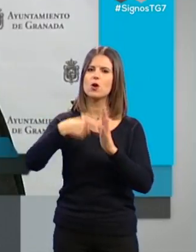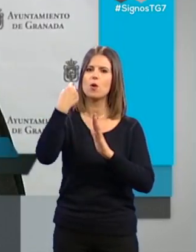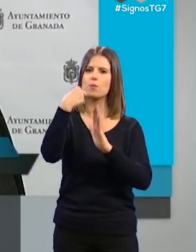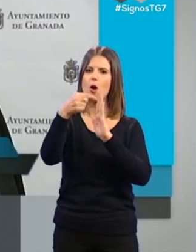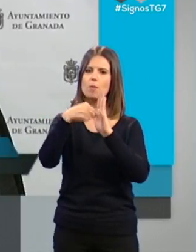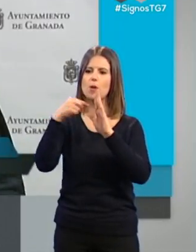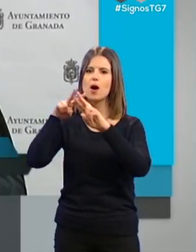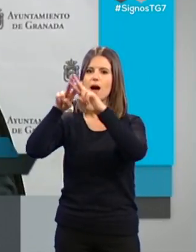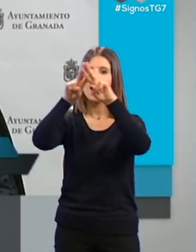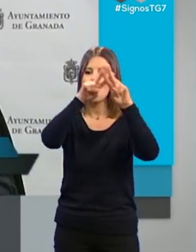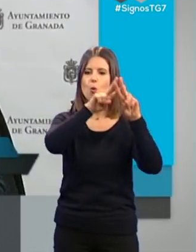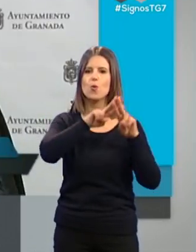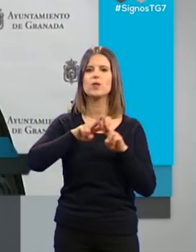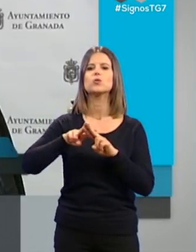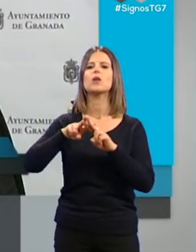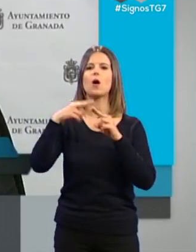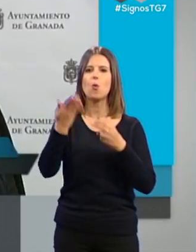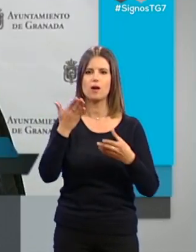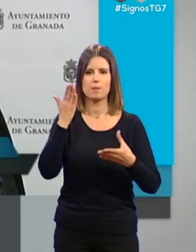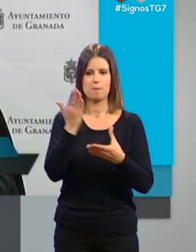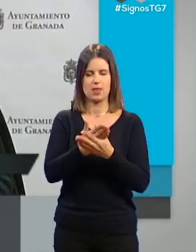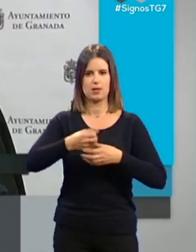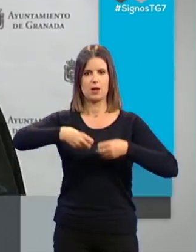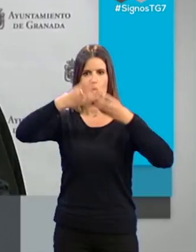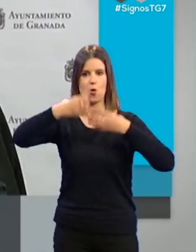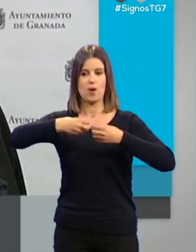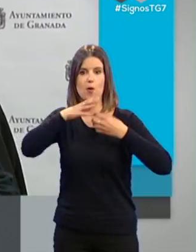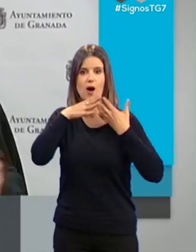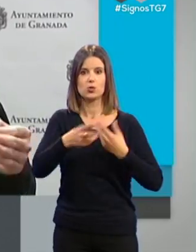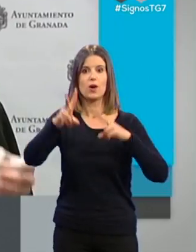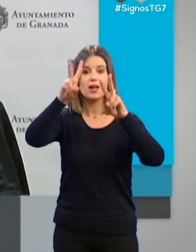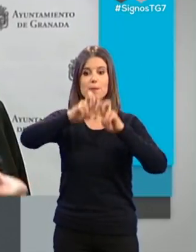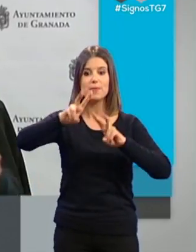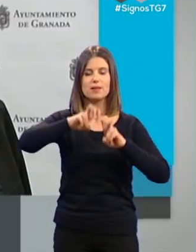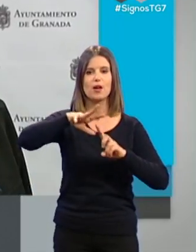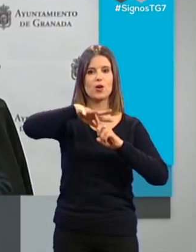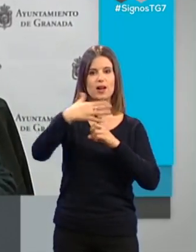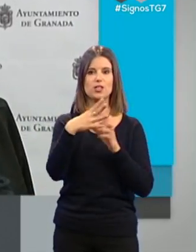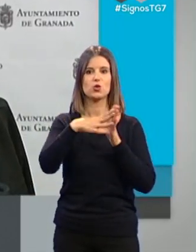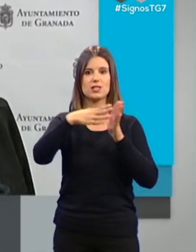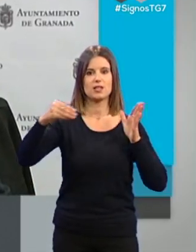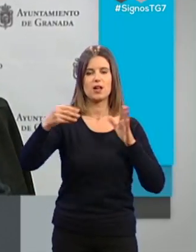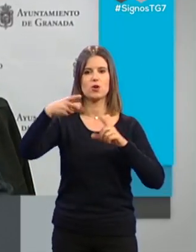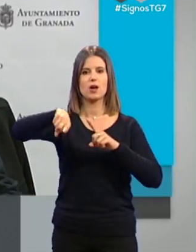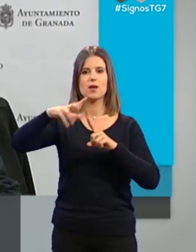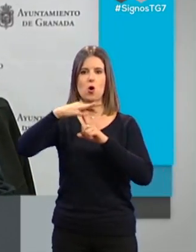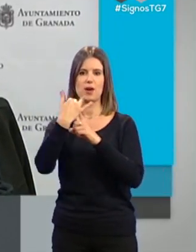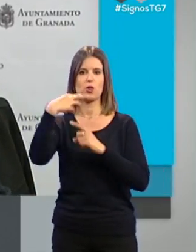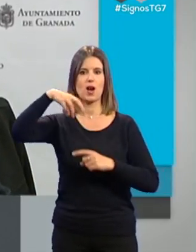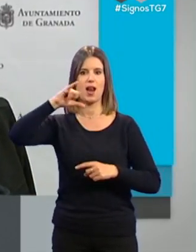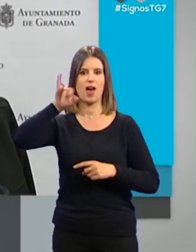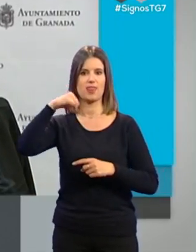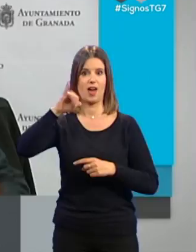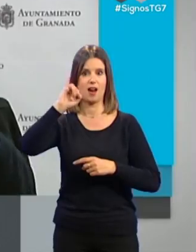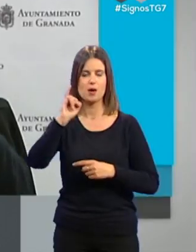sobre los expedientes urbanísticos que están investigados tanto en el caso Serrayo como en la operación Nazarí. ¿Para qué?